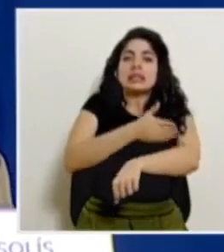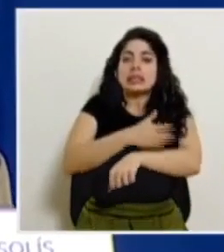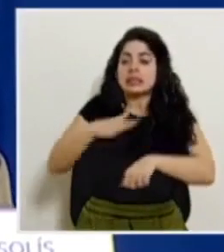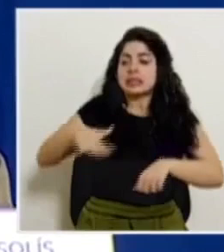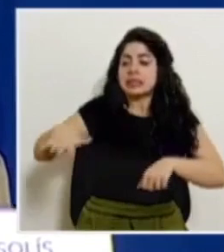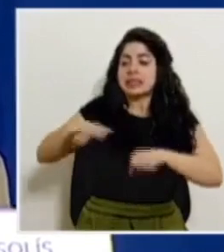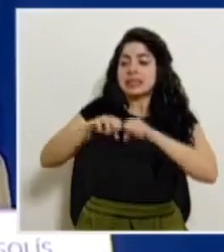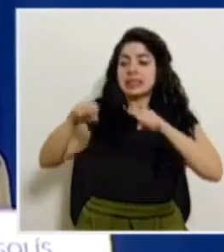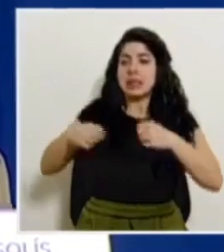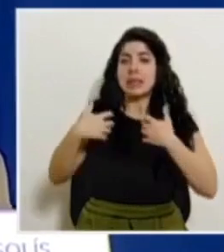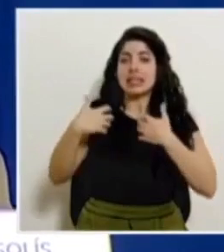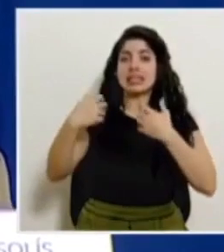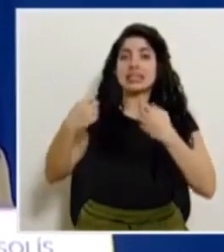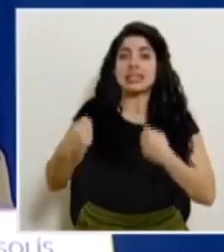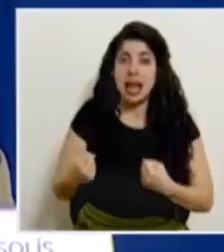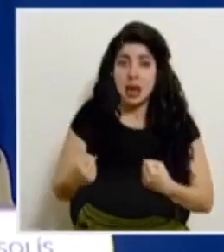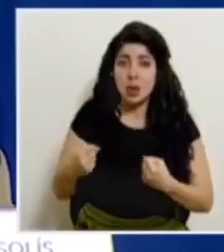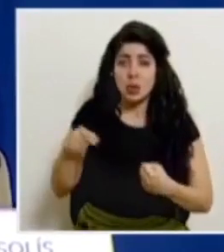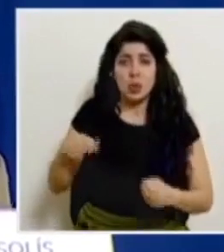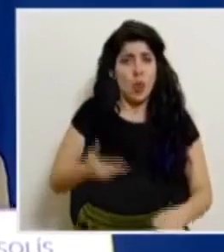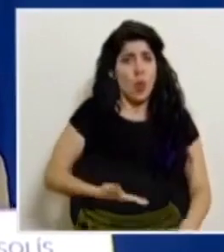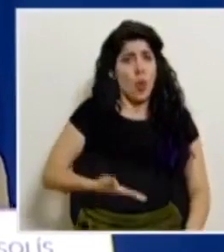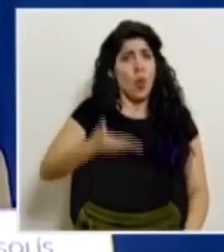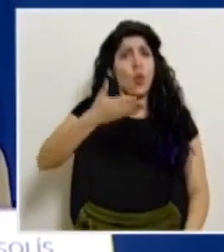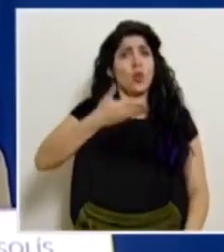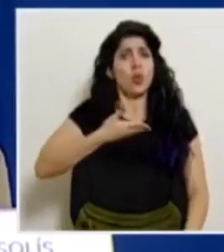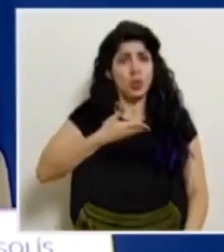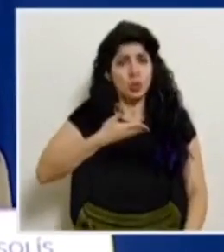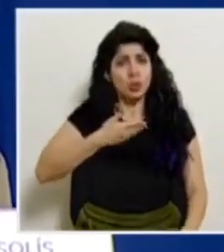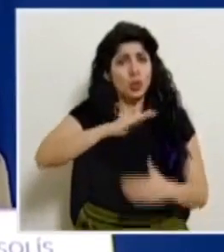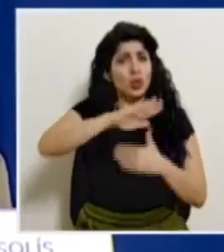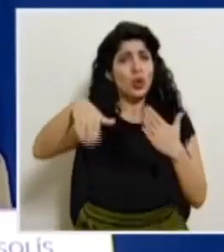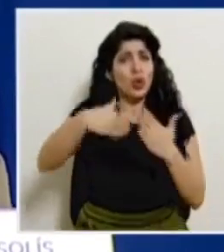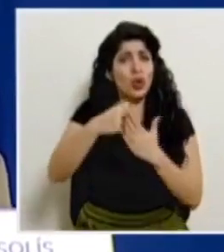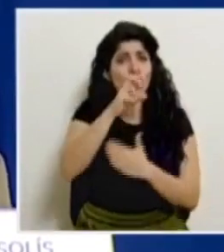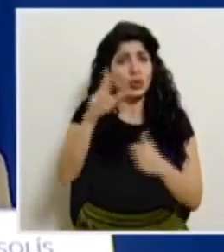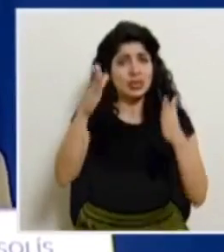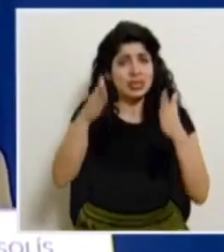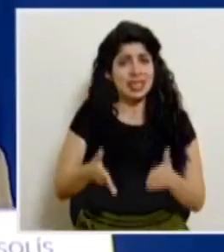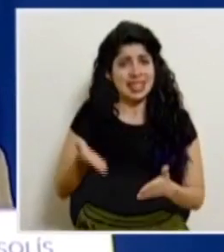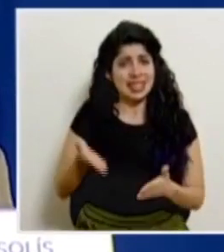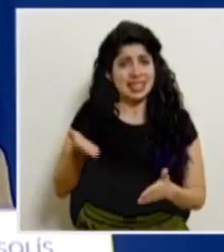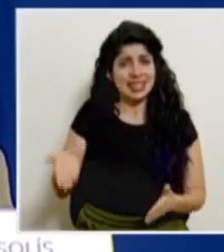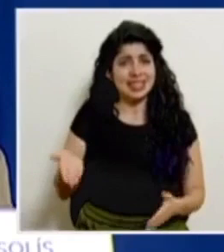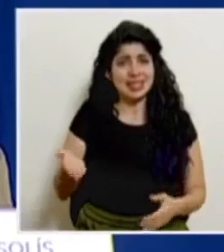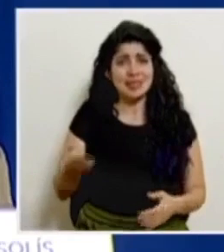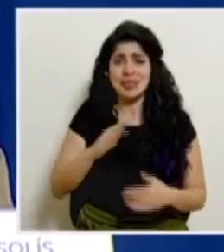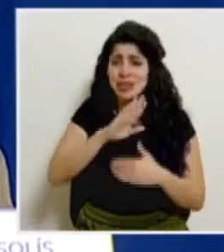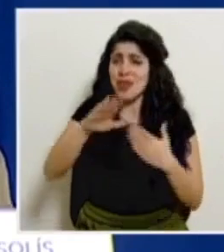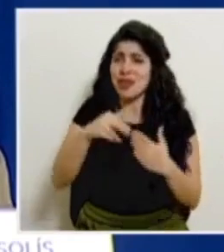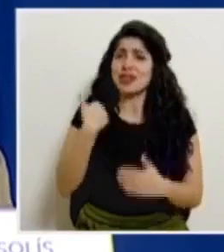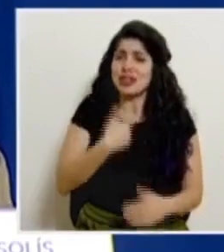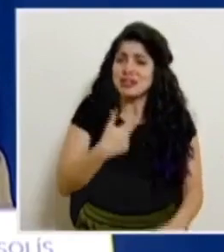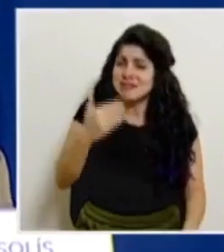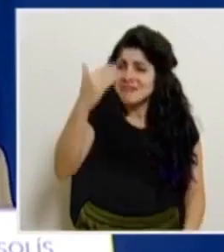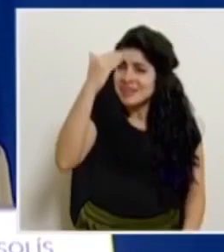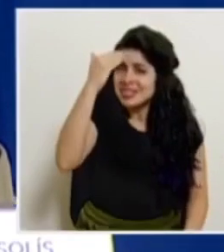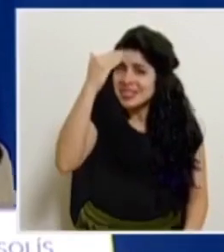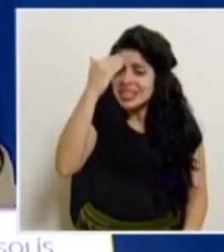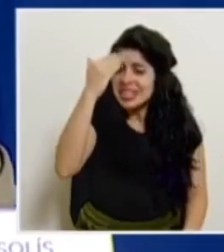sistema de salud nuestro sistema de salud es un orgullo para los y las costarricenses todos nosotros sabemos